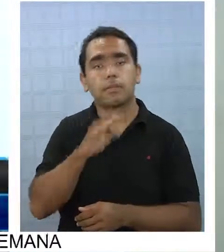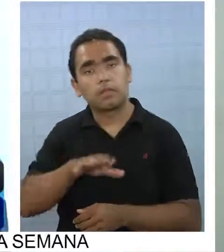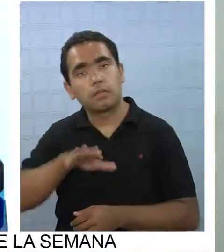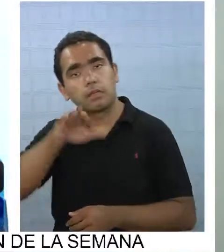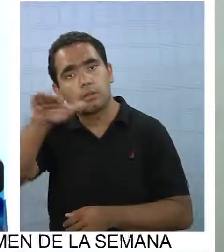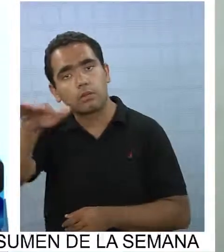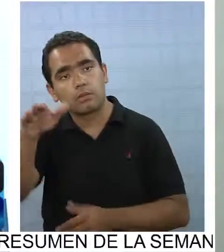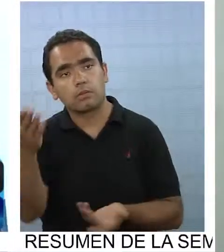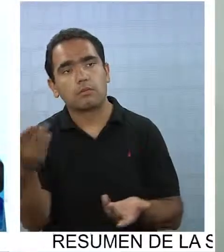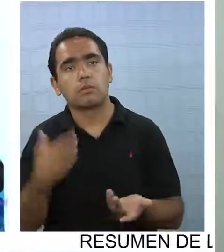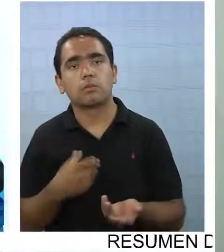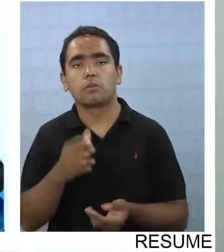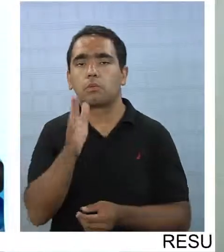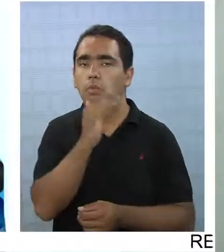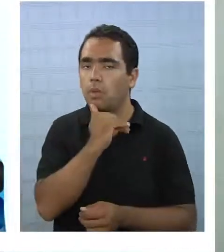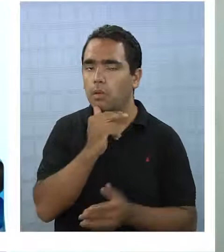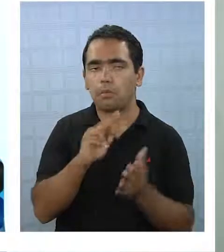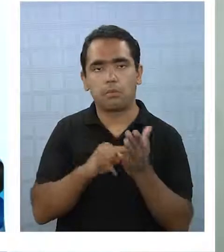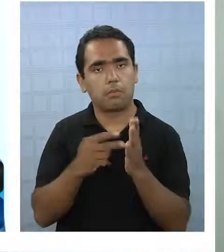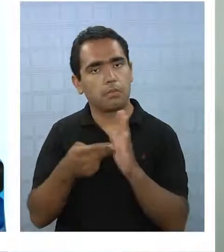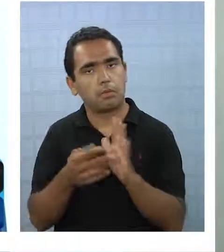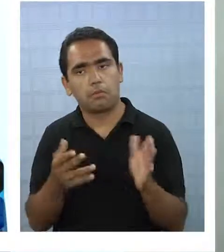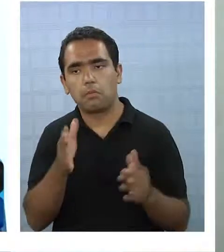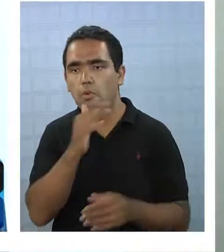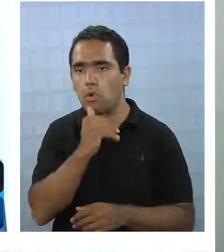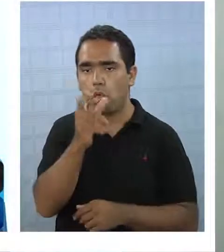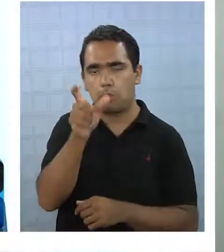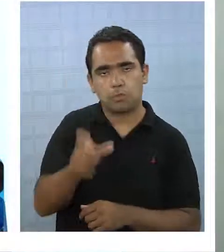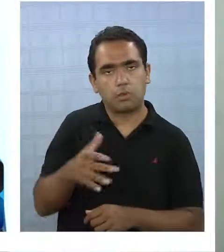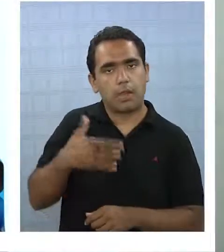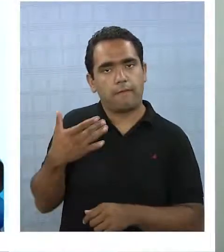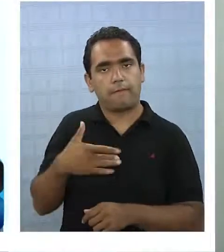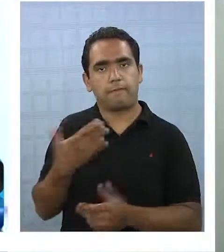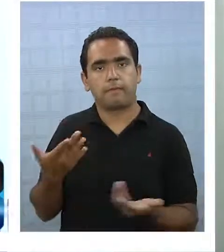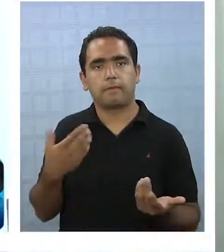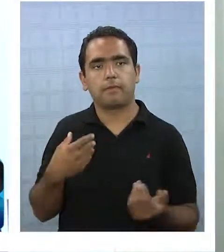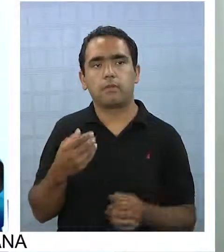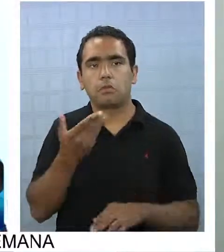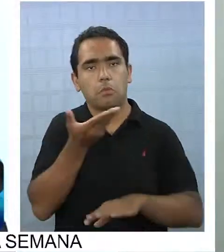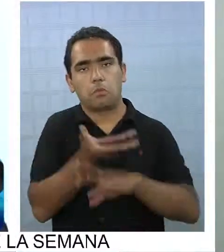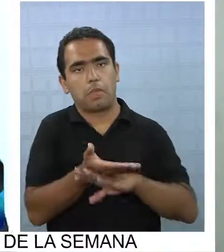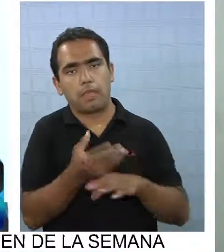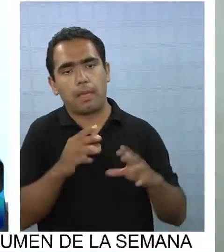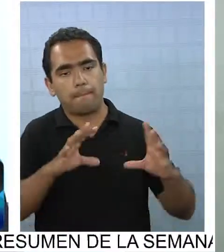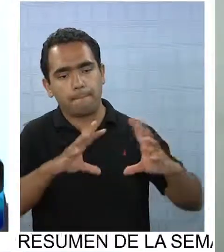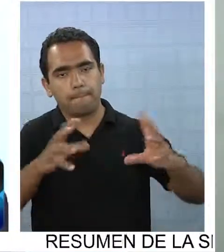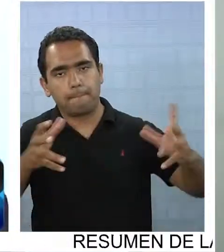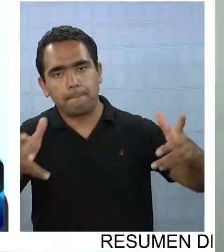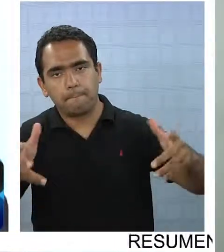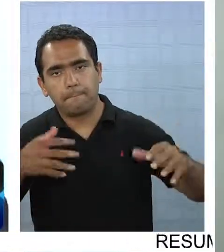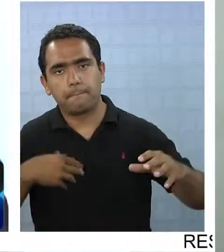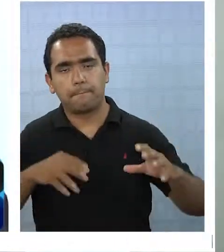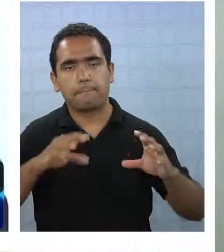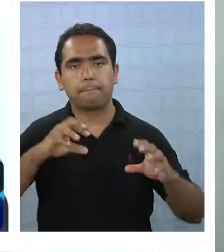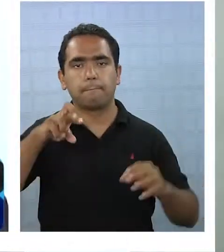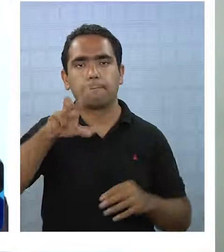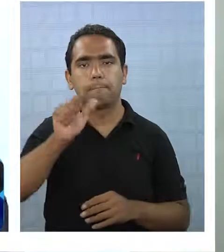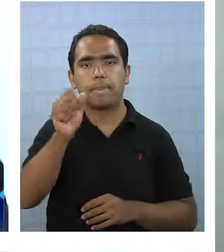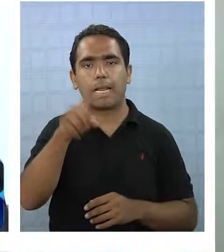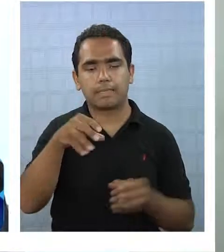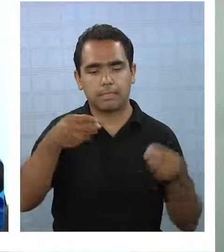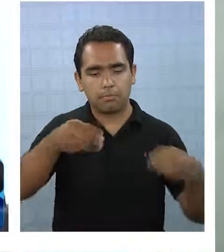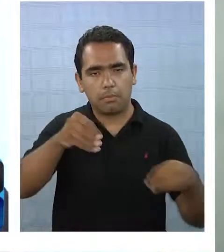no tuvimos tampoco ninguna persona afectada, no se solicitó plástico y los